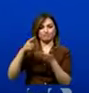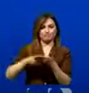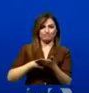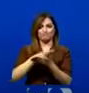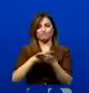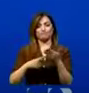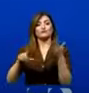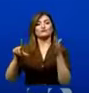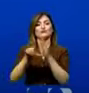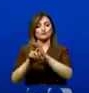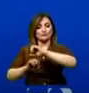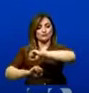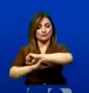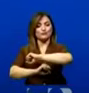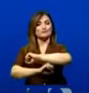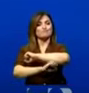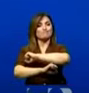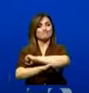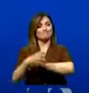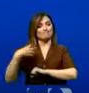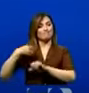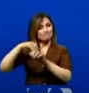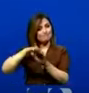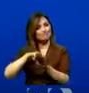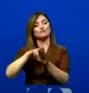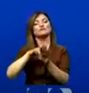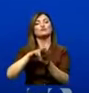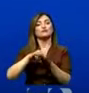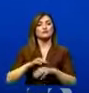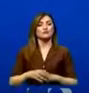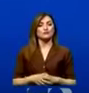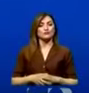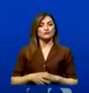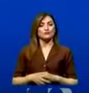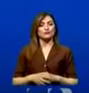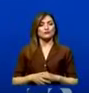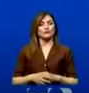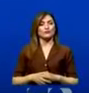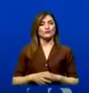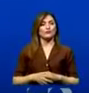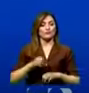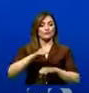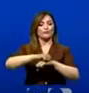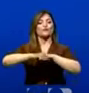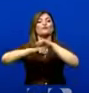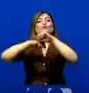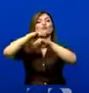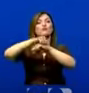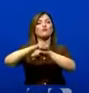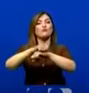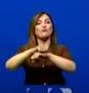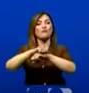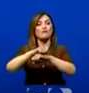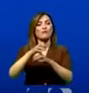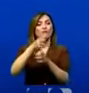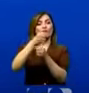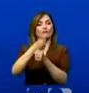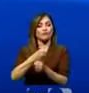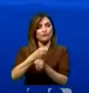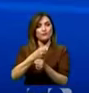ley que es fundamental para garantizar la estructura, la seguridad